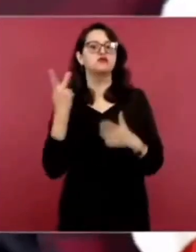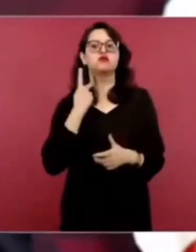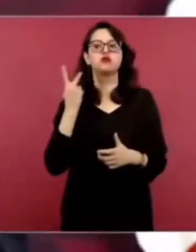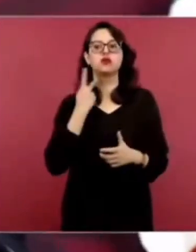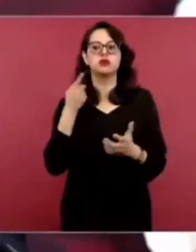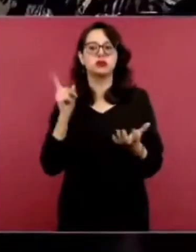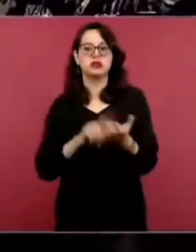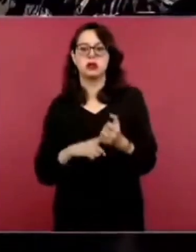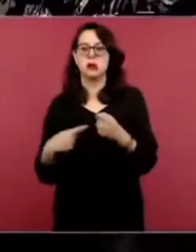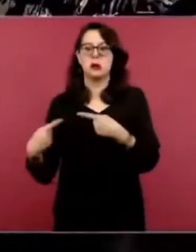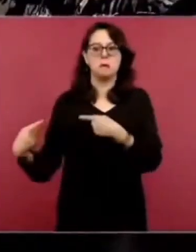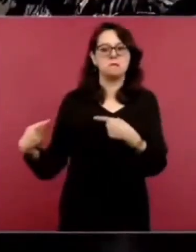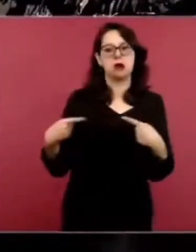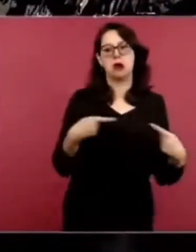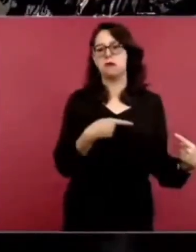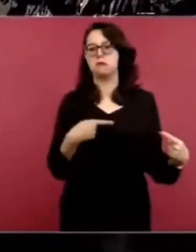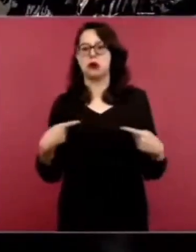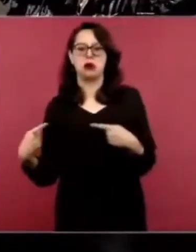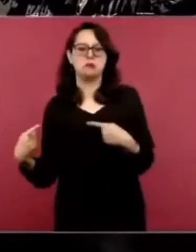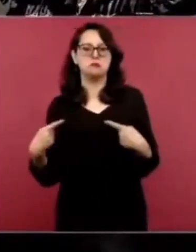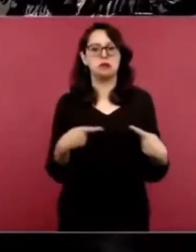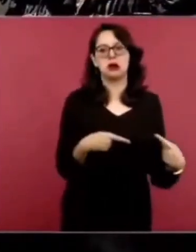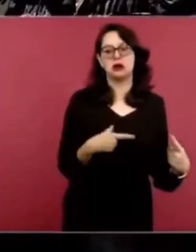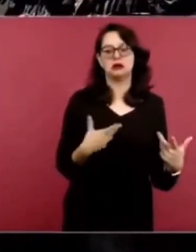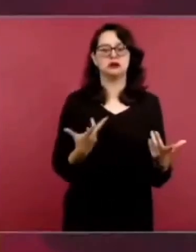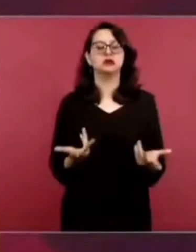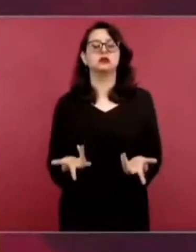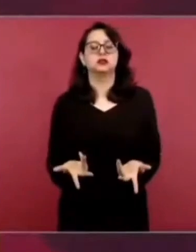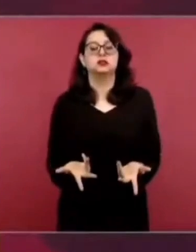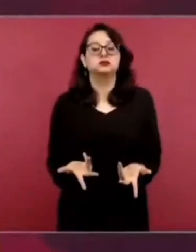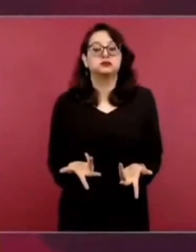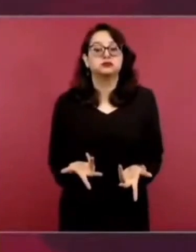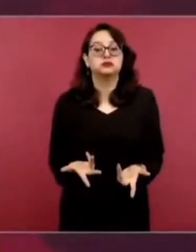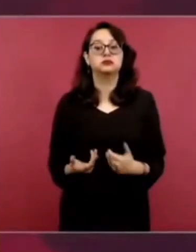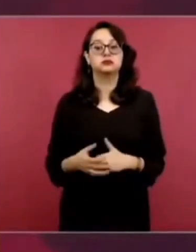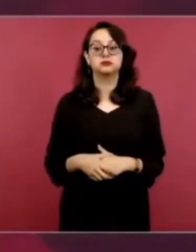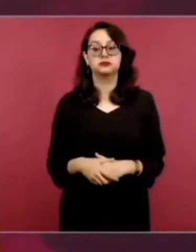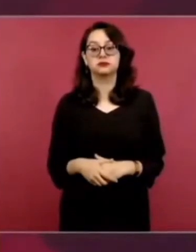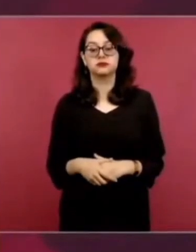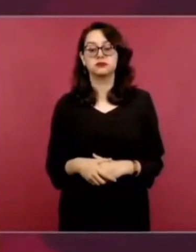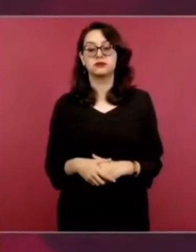política. hay que este